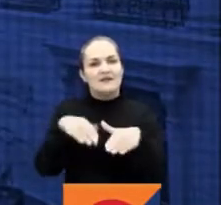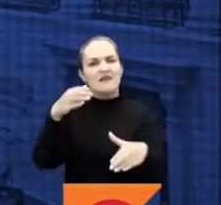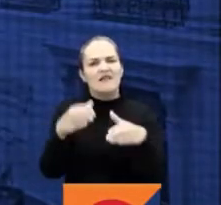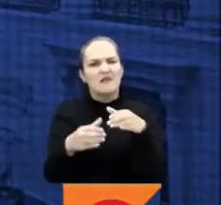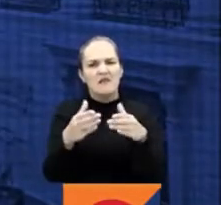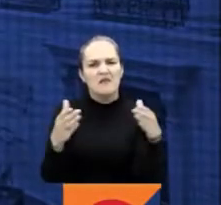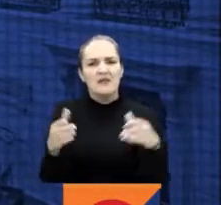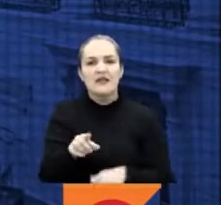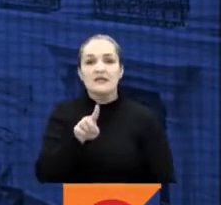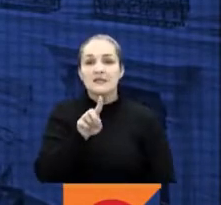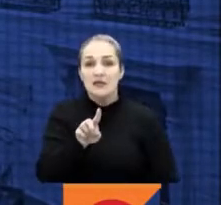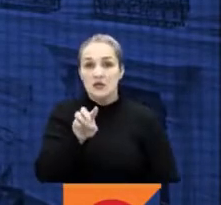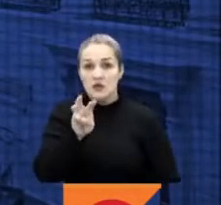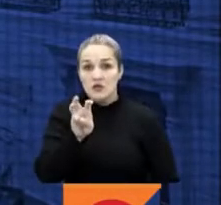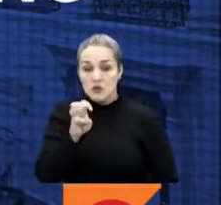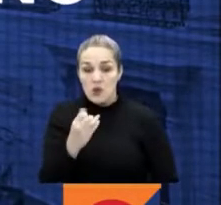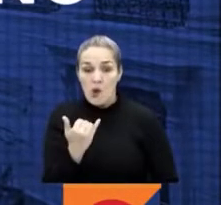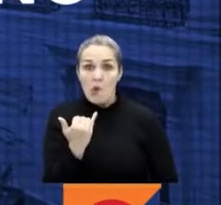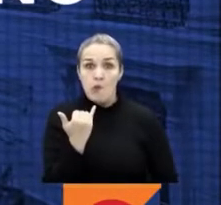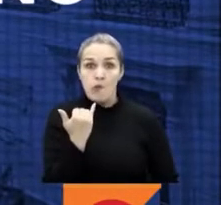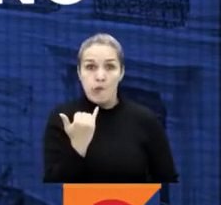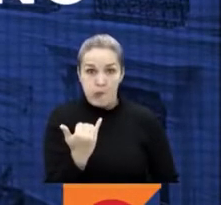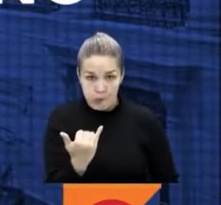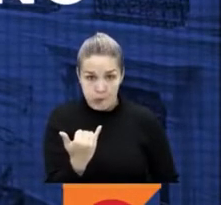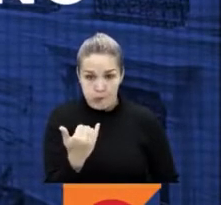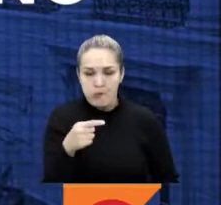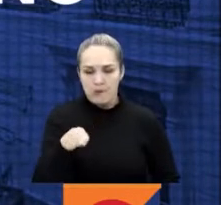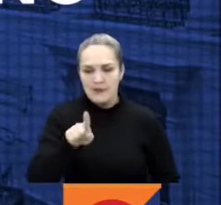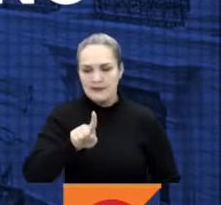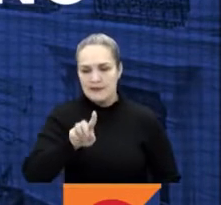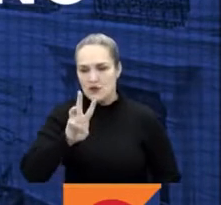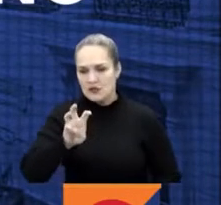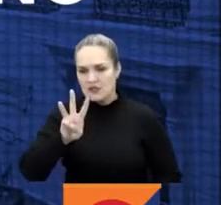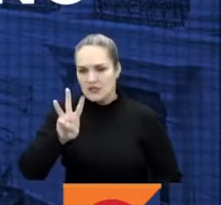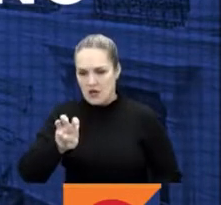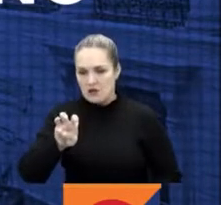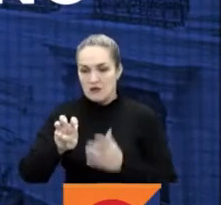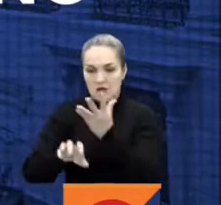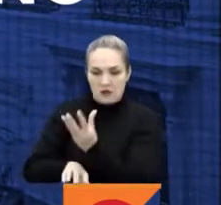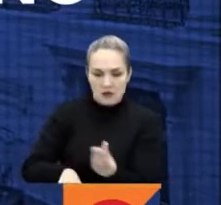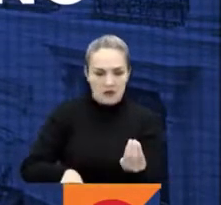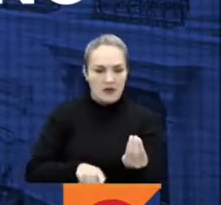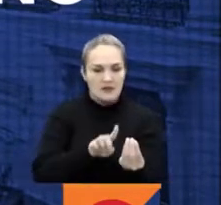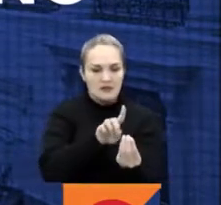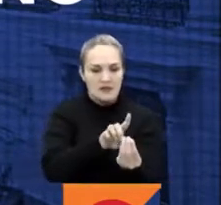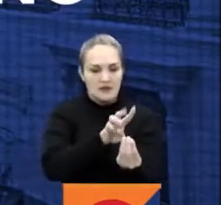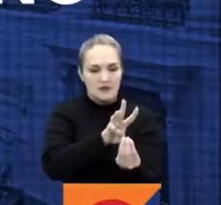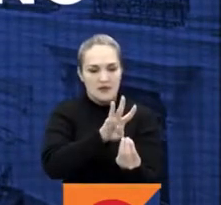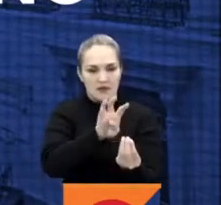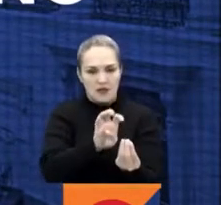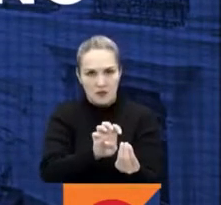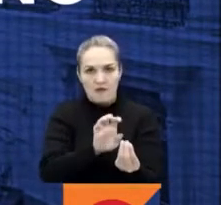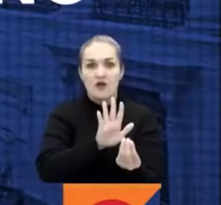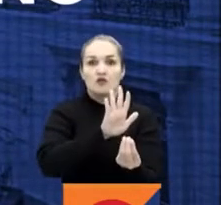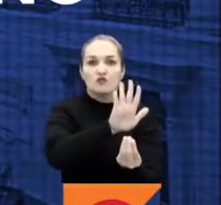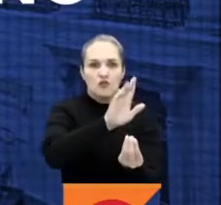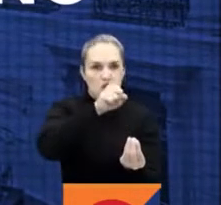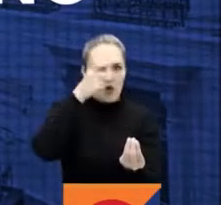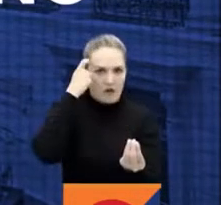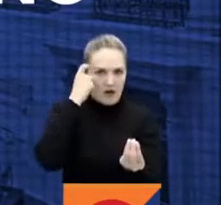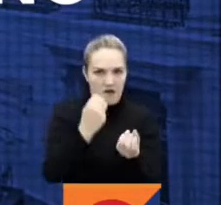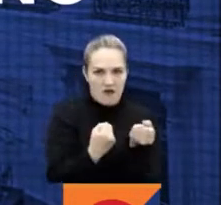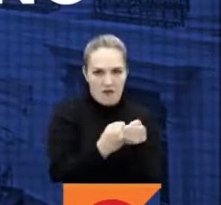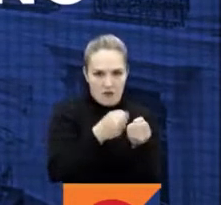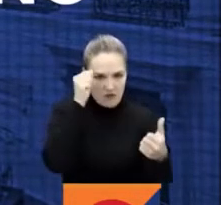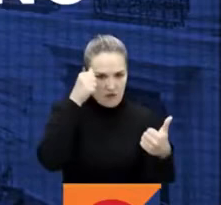188 representantes a la Cámara que también conformarán el Congreso, de los cuales 139 son de gobierno, 32 independientes y 17